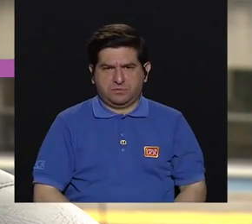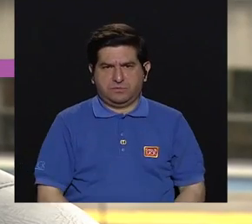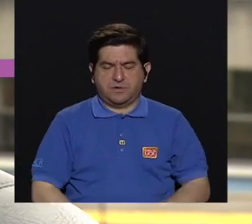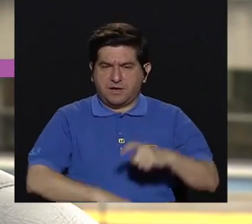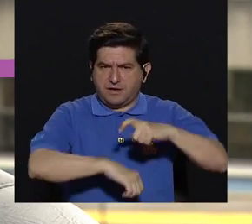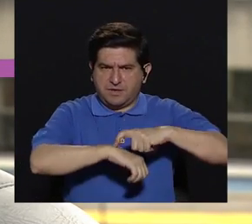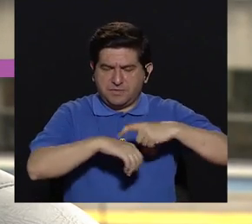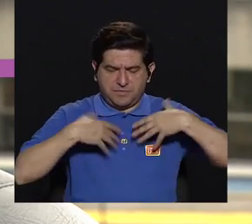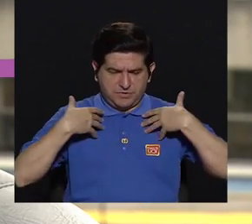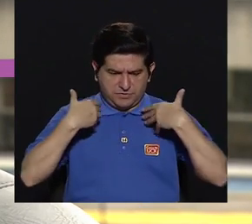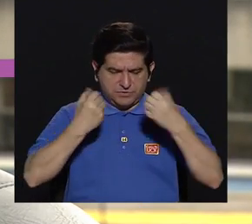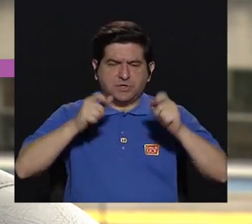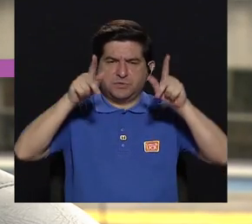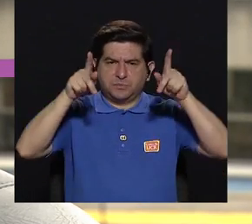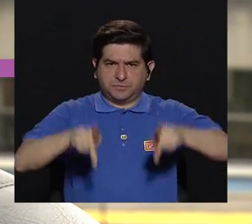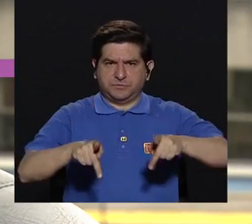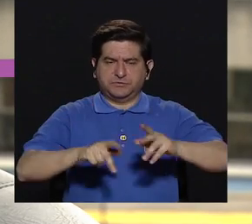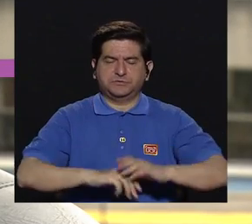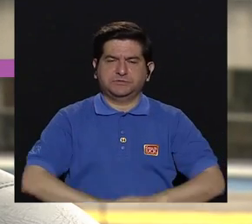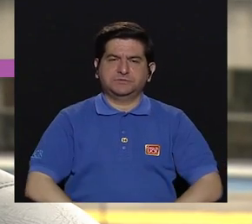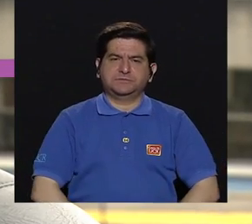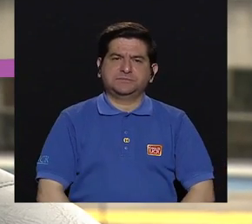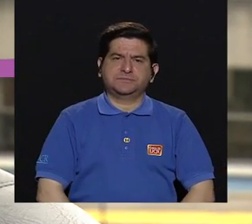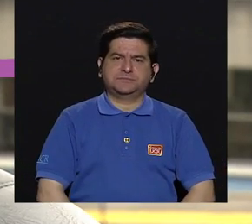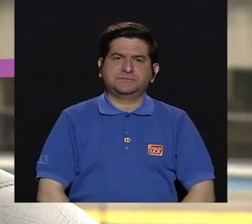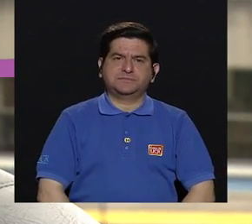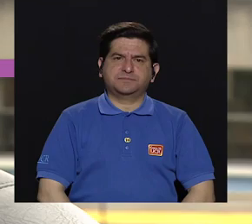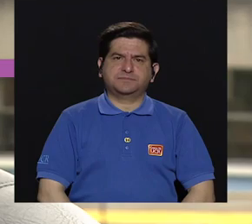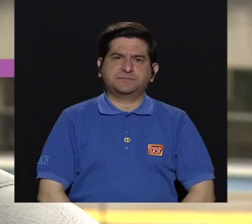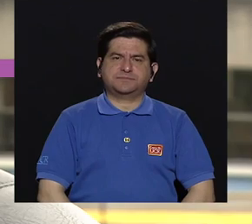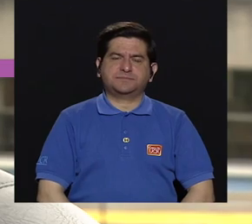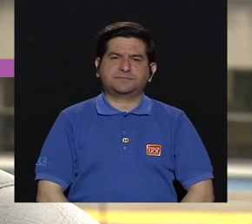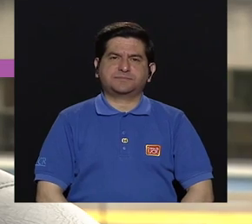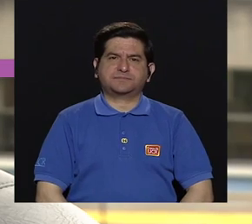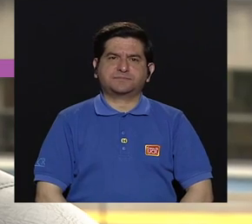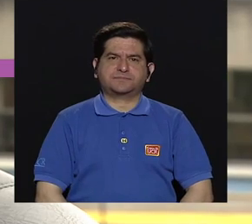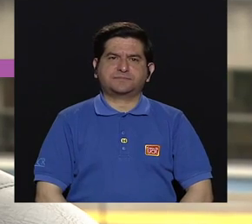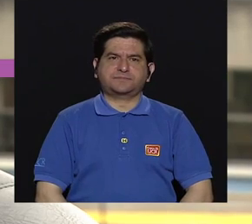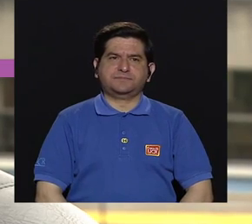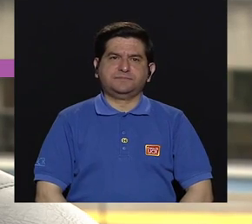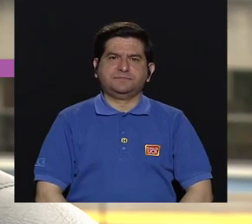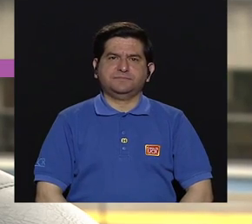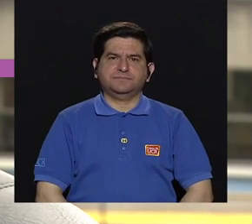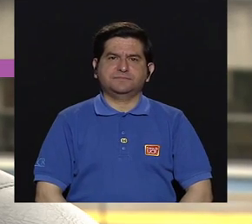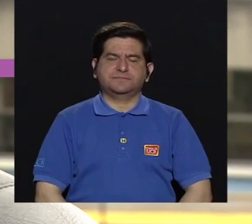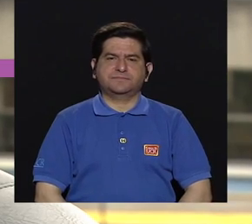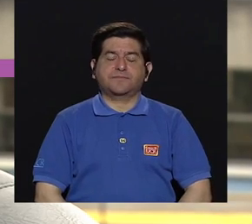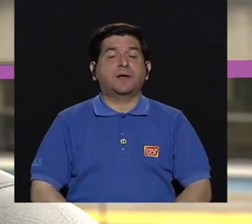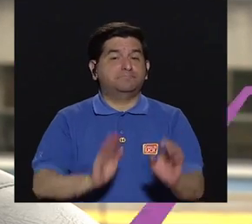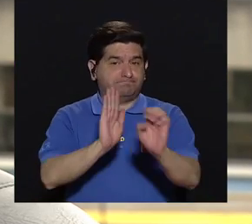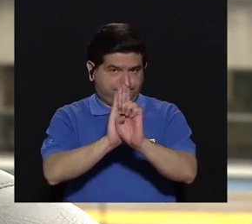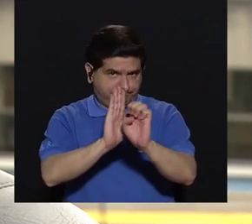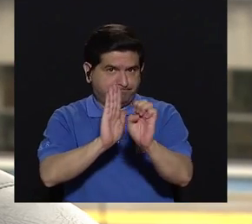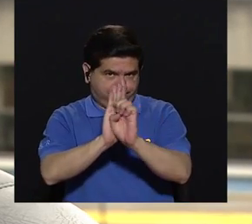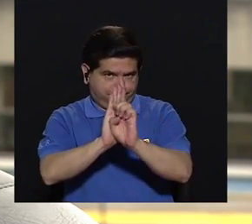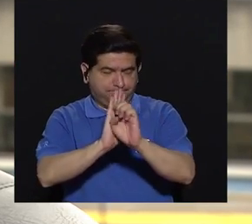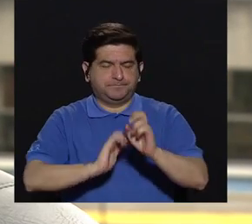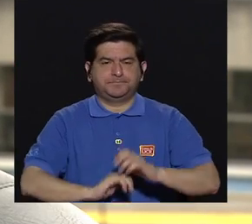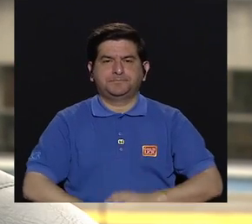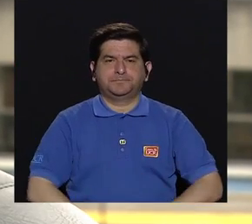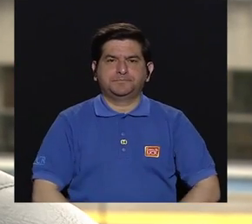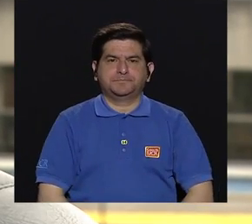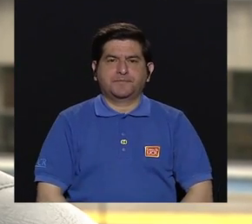en la salud de las personas, con respecto, por ejemplo,